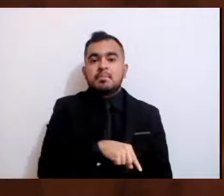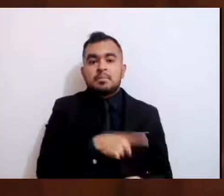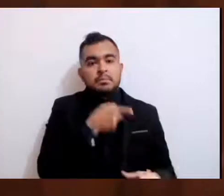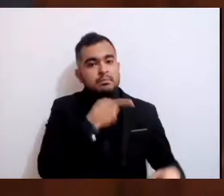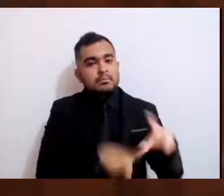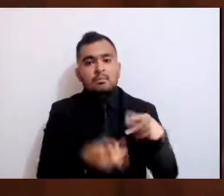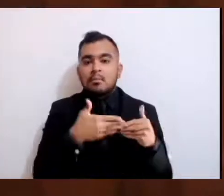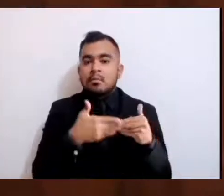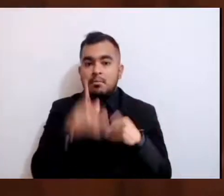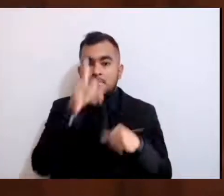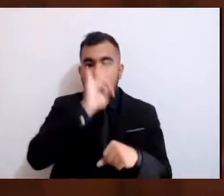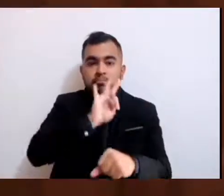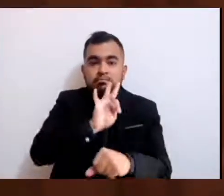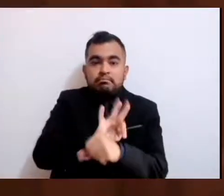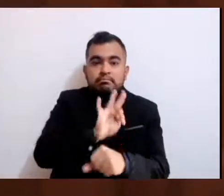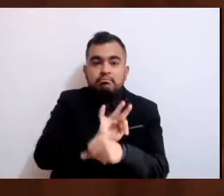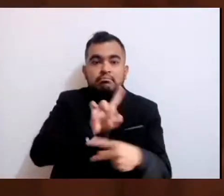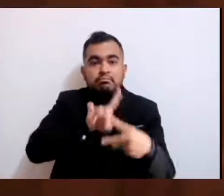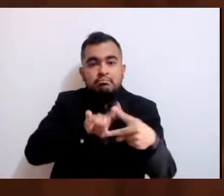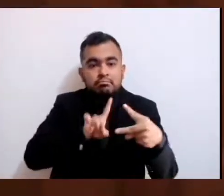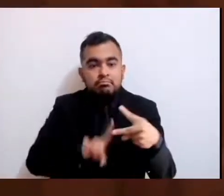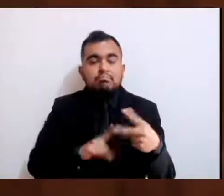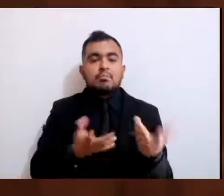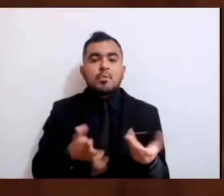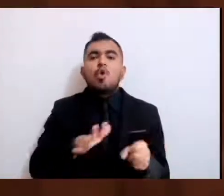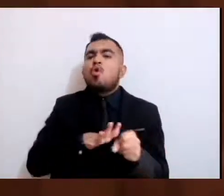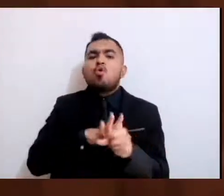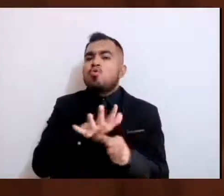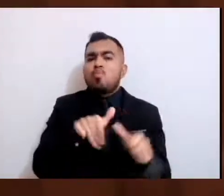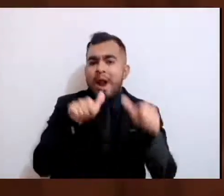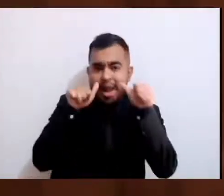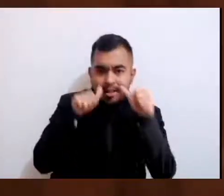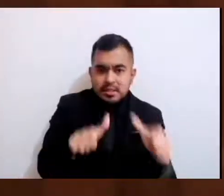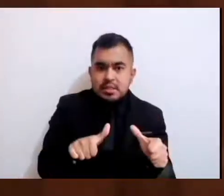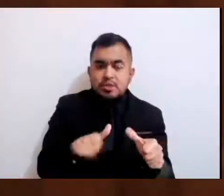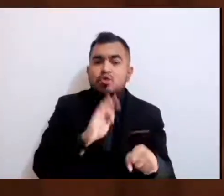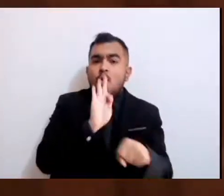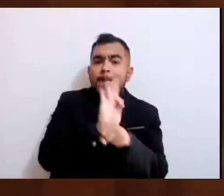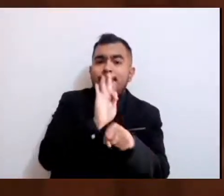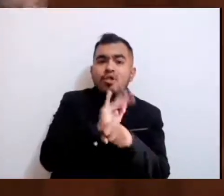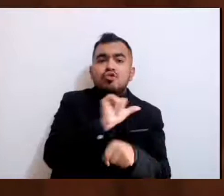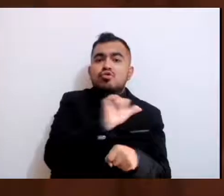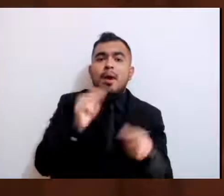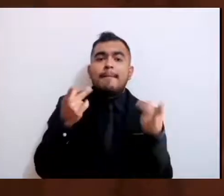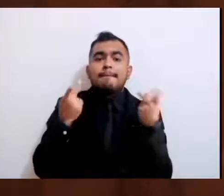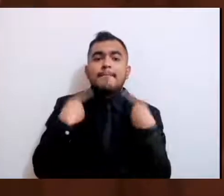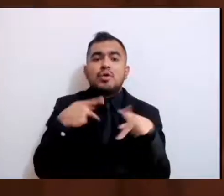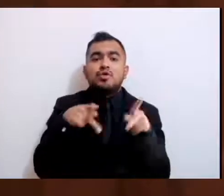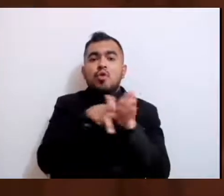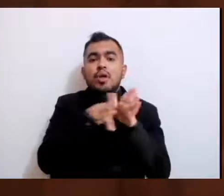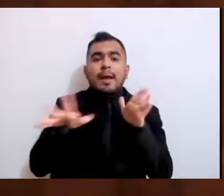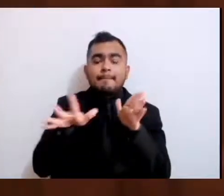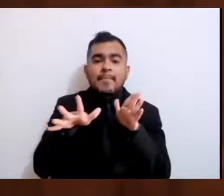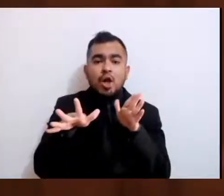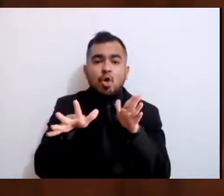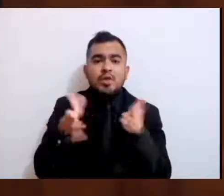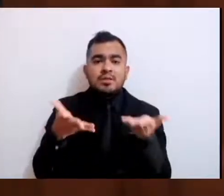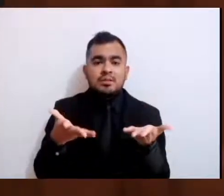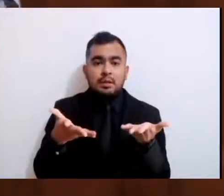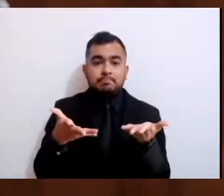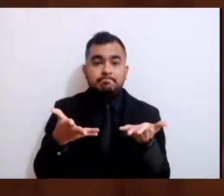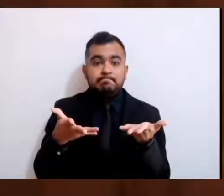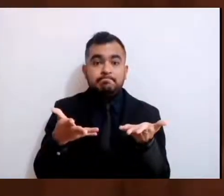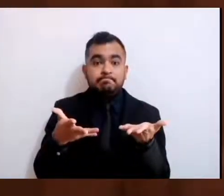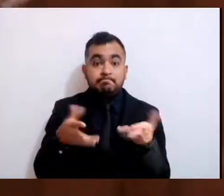Qué atención y protección a los periodistas ha habido, respetando y cuidando por